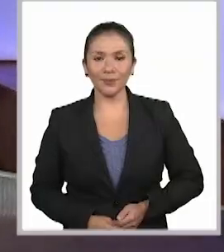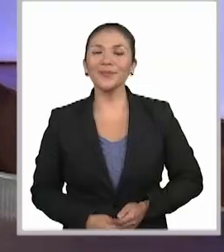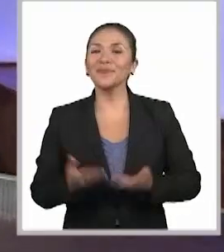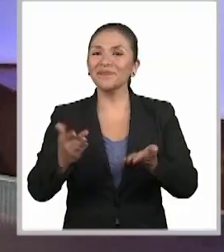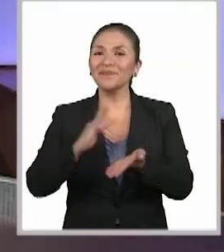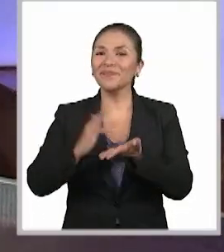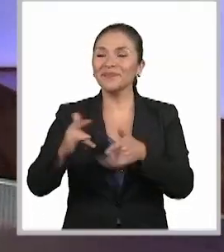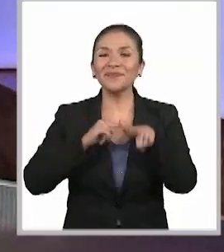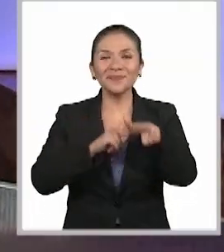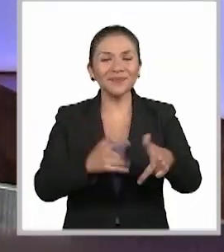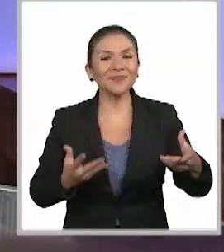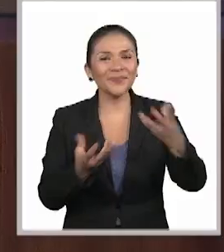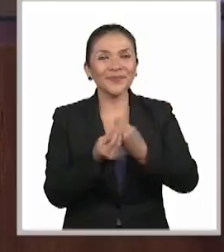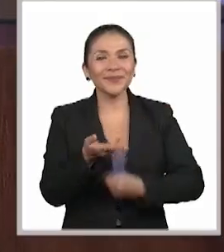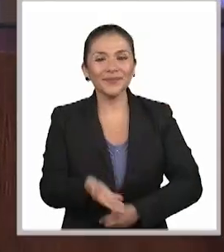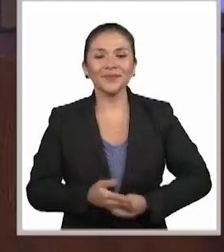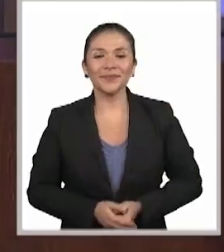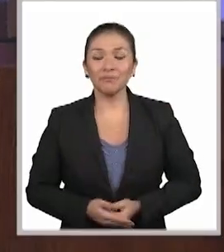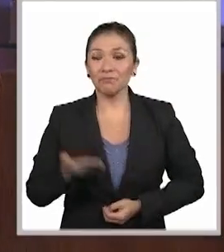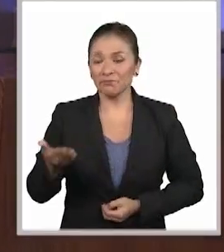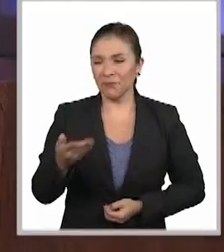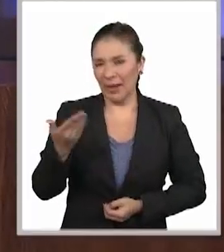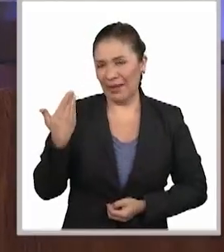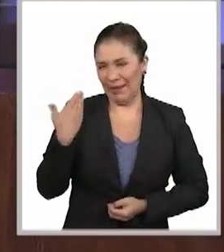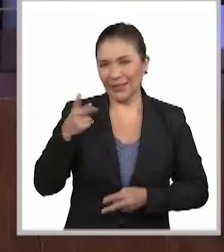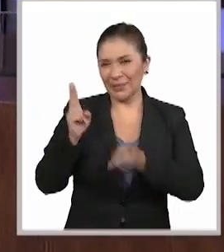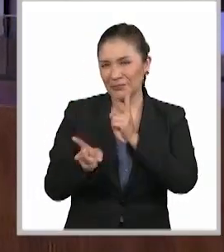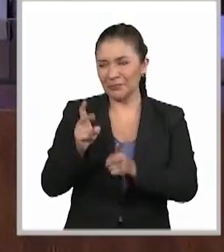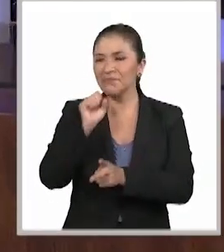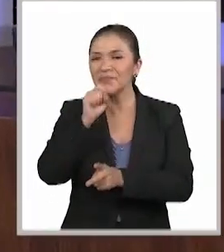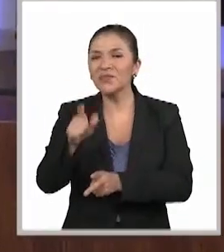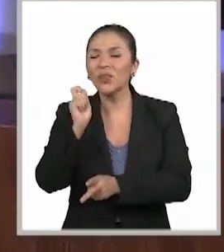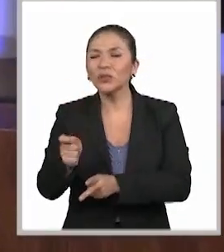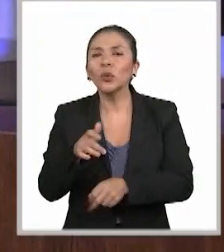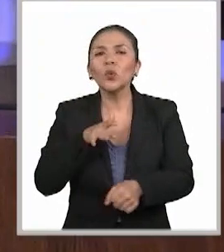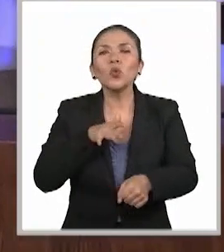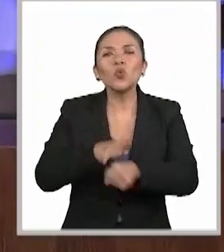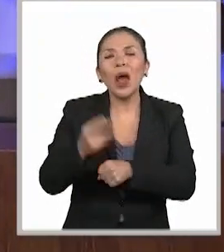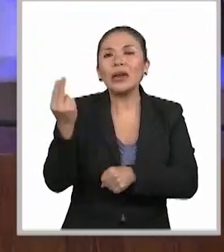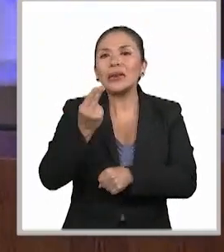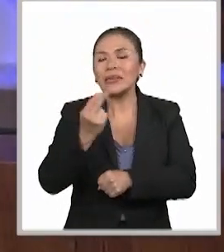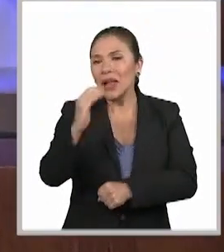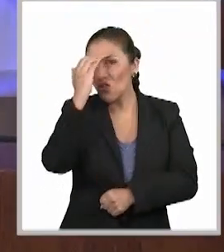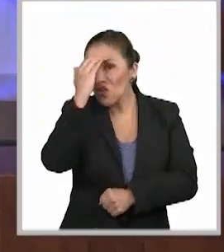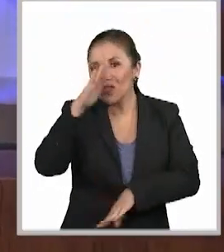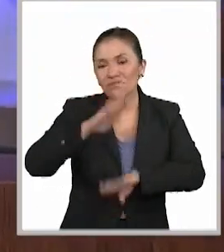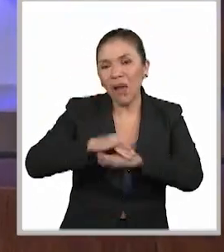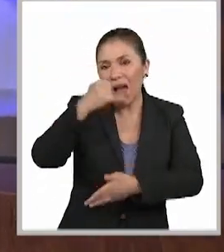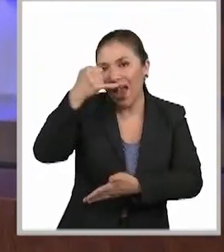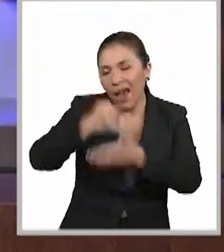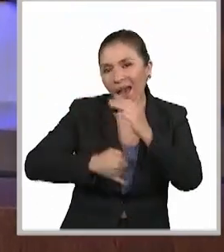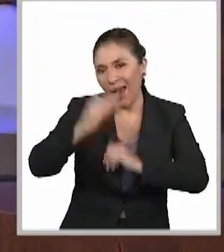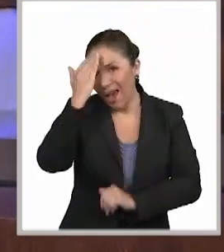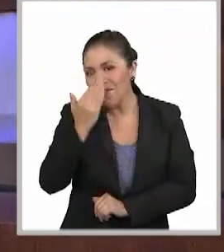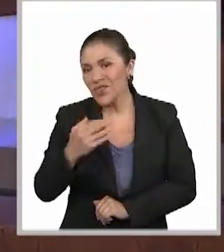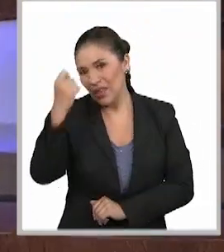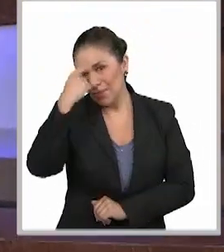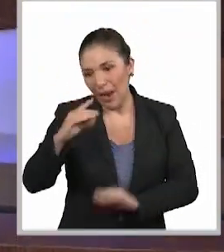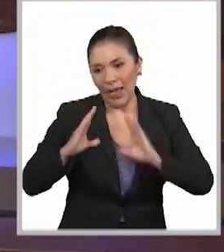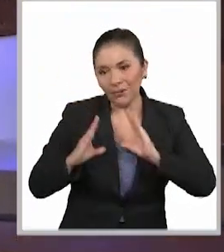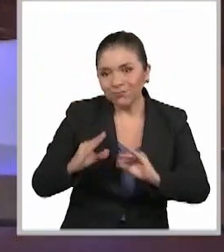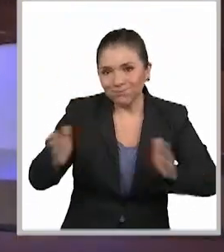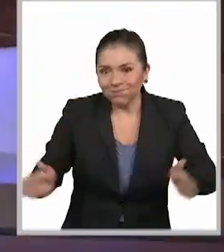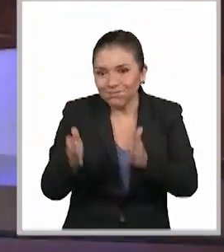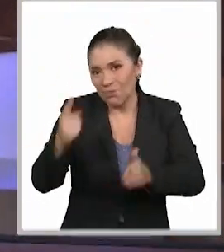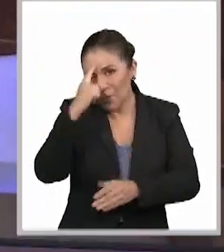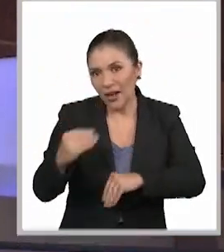Gracias por continuar con nosotros. Pablo, hace un momento platicábamos precisamente cuáles son las herramientas, las capacidades que habría que fomentar